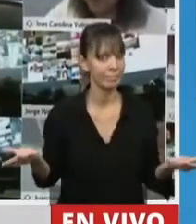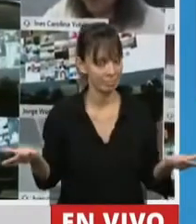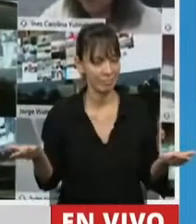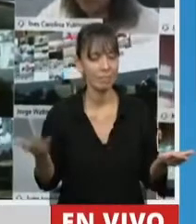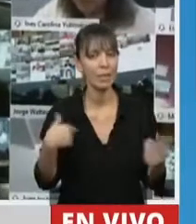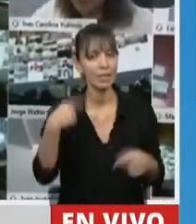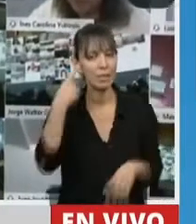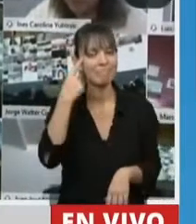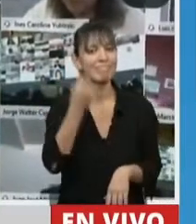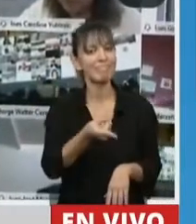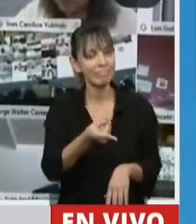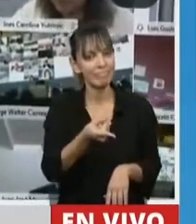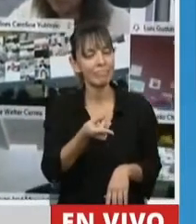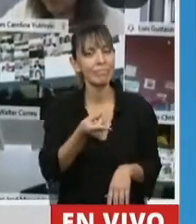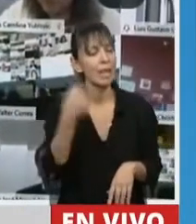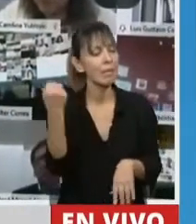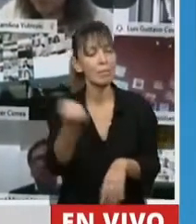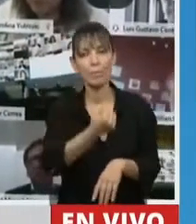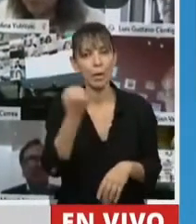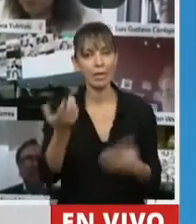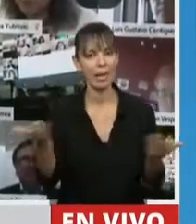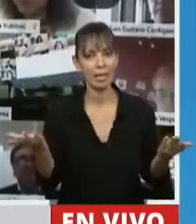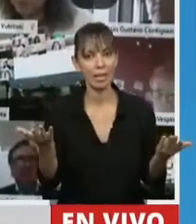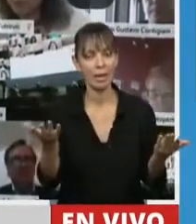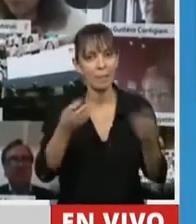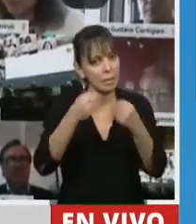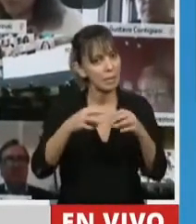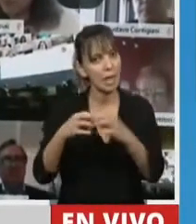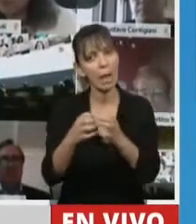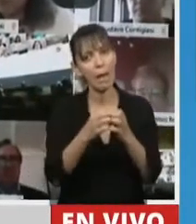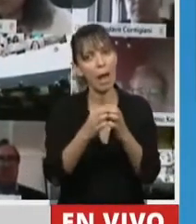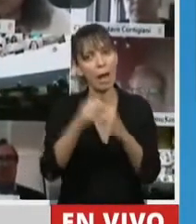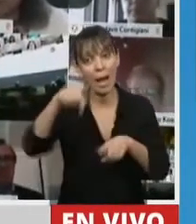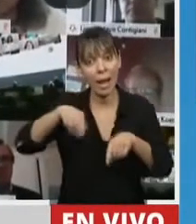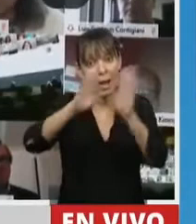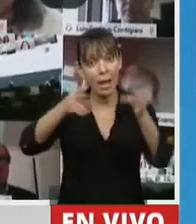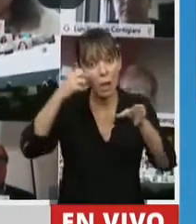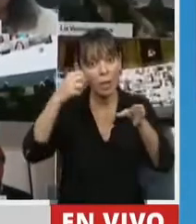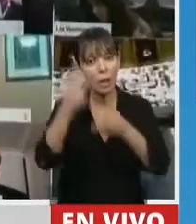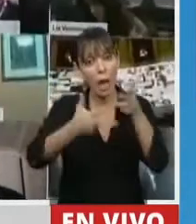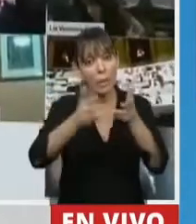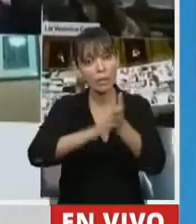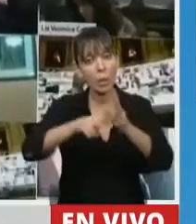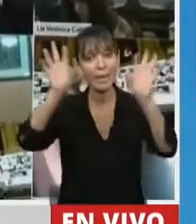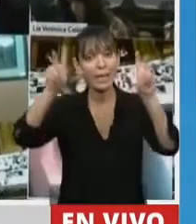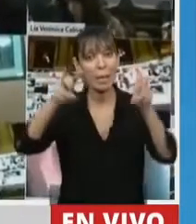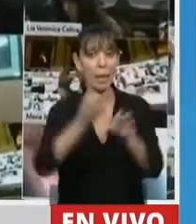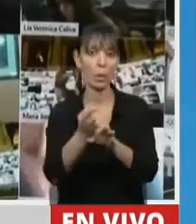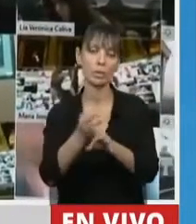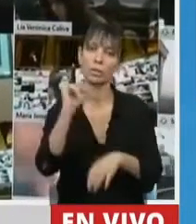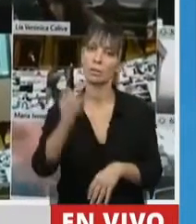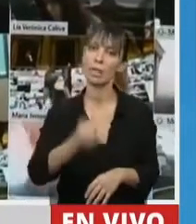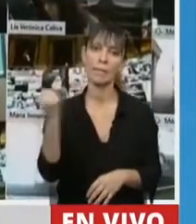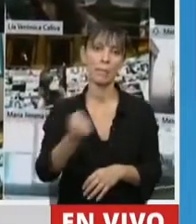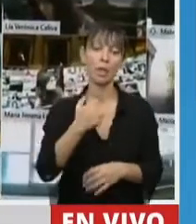veo como una puerta que se abre y poder volver a hablar en este Congreso de la Nación Argentina de Educación. Y